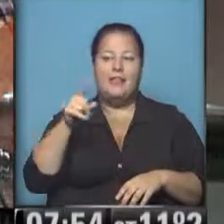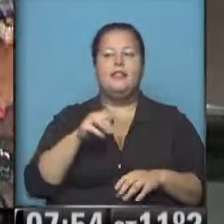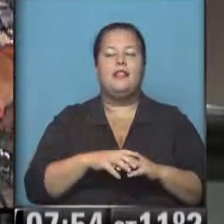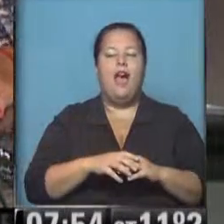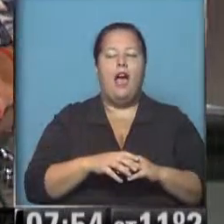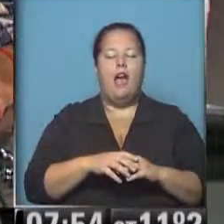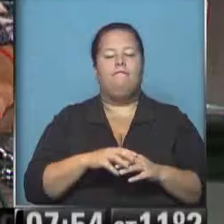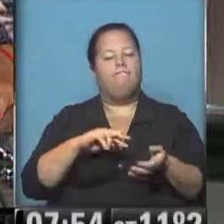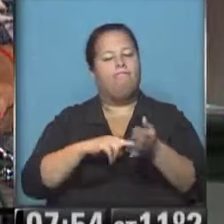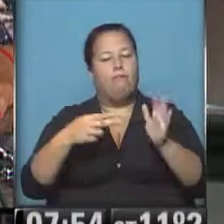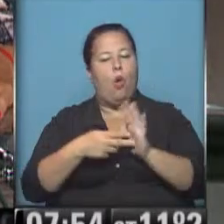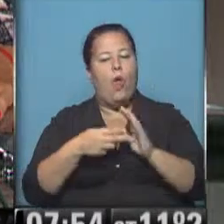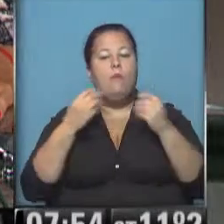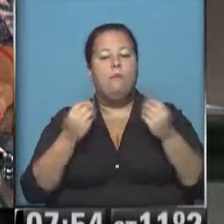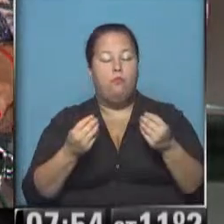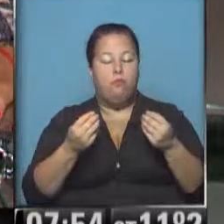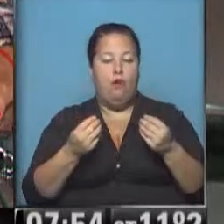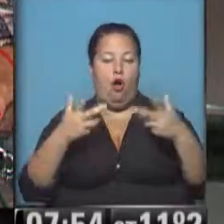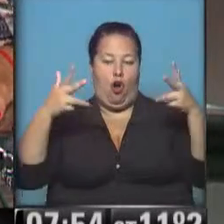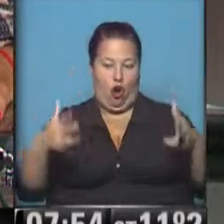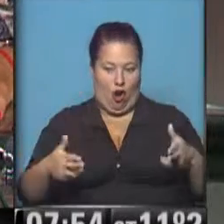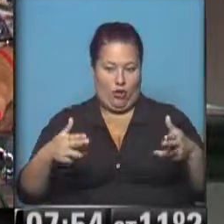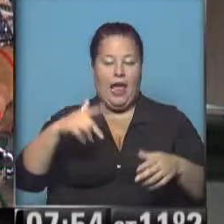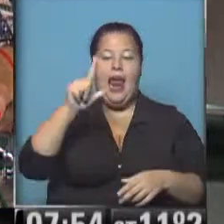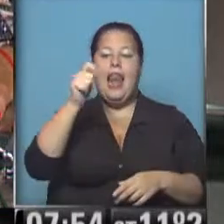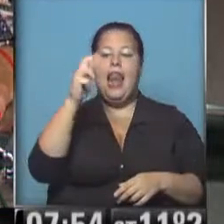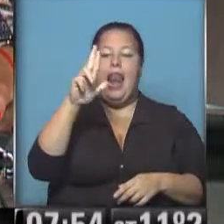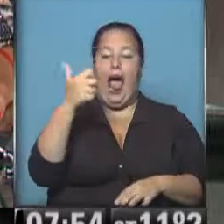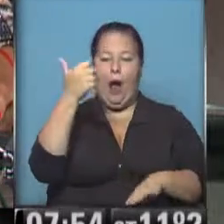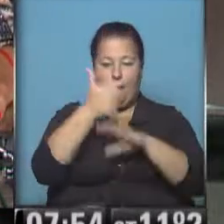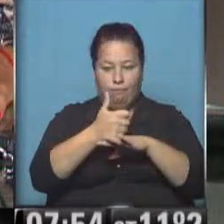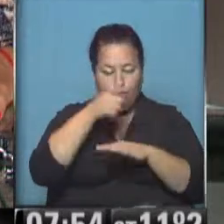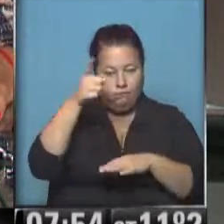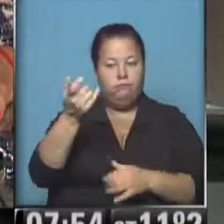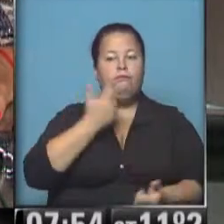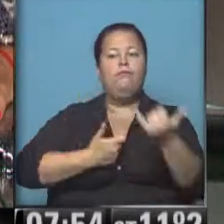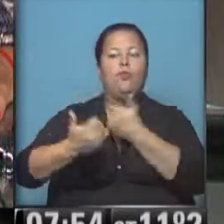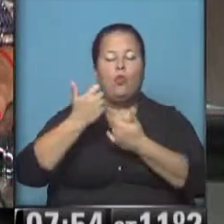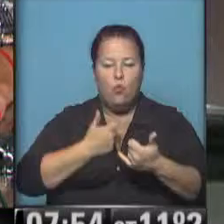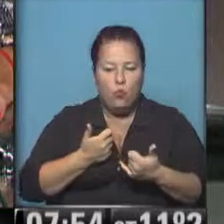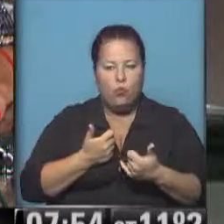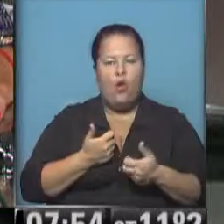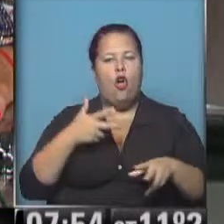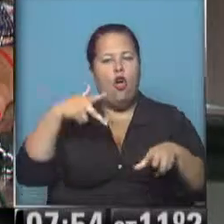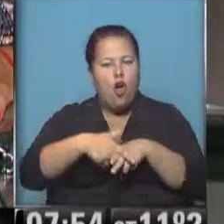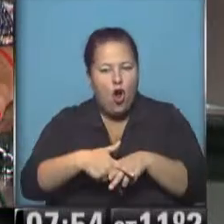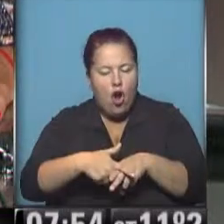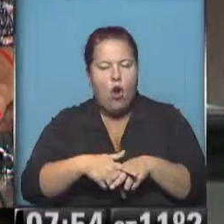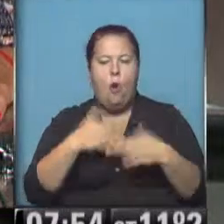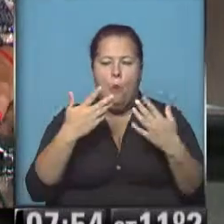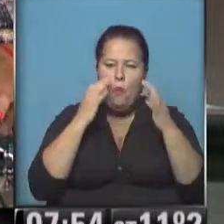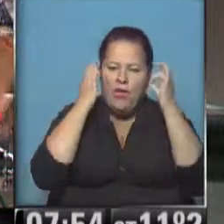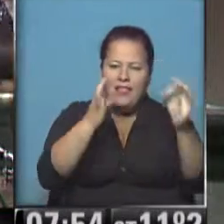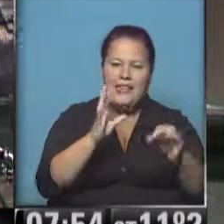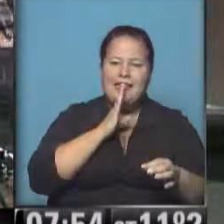complicaciones por corte. Laura Mayocki está justamente allí y nos cuenta, ¿hay un corte? ¿Se puede